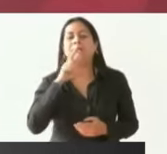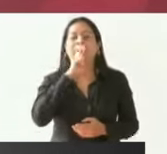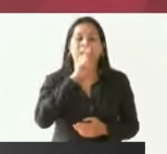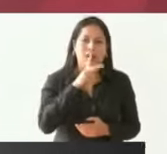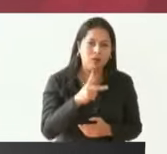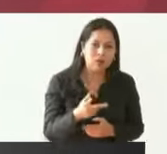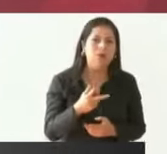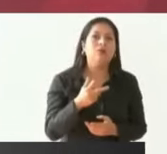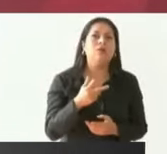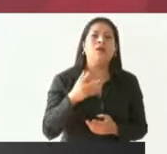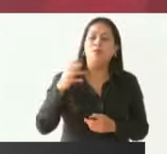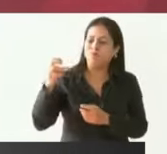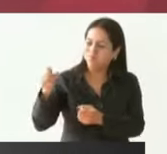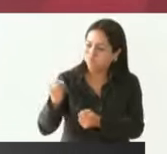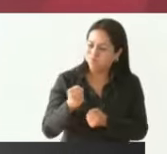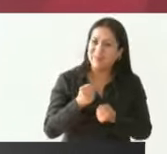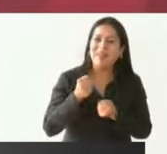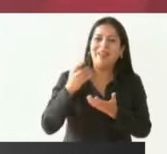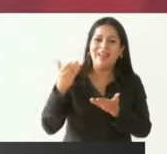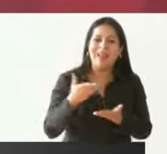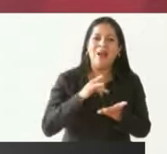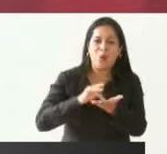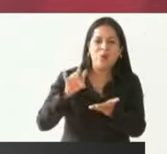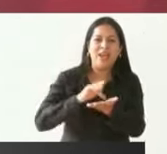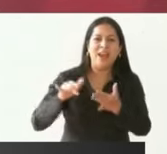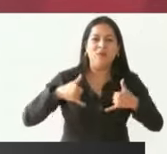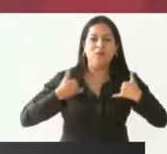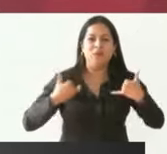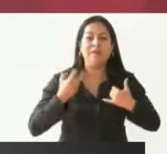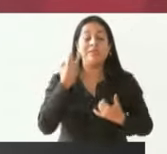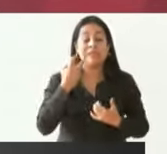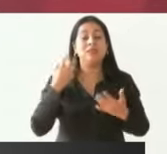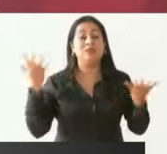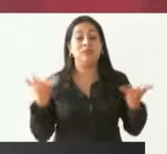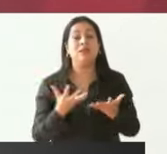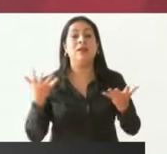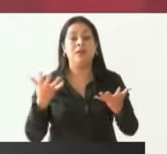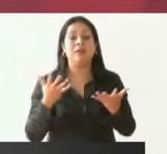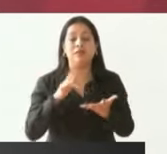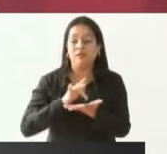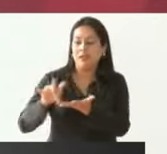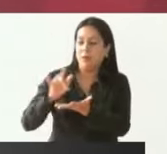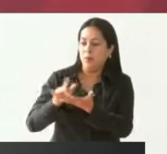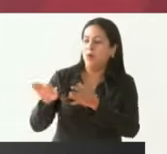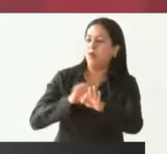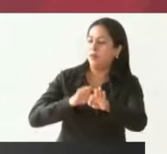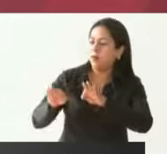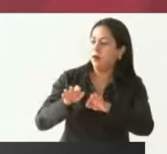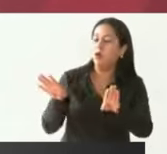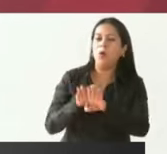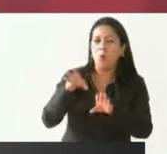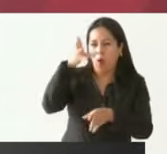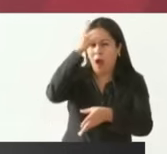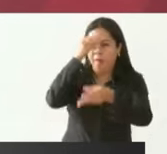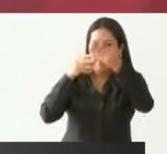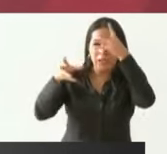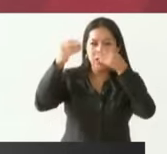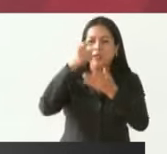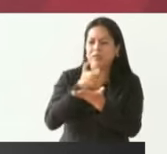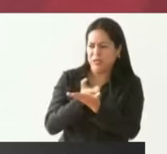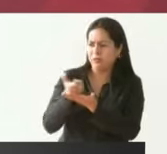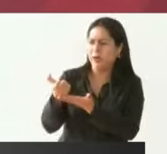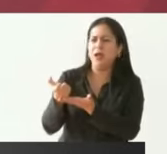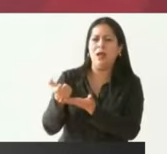jalarnos a los jóvenes. Eso es lo que se está haciendo. Se les da trabajo como aprendices y se les paga